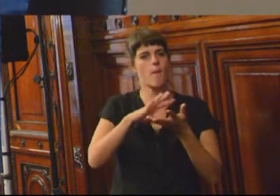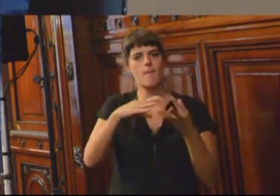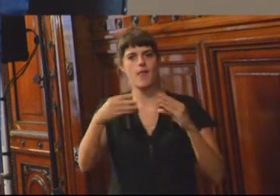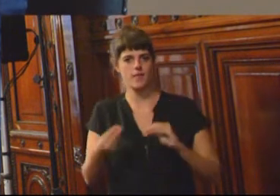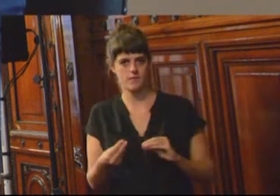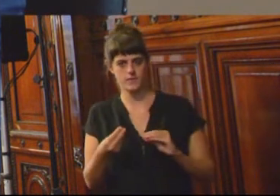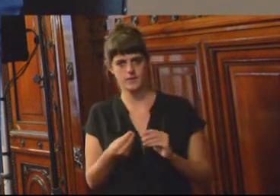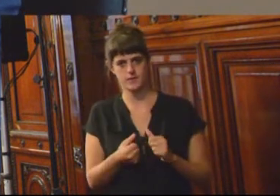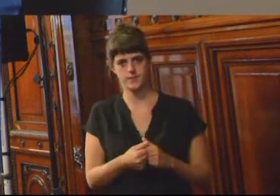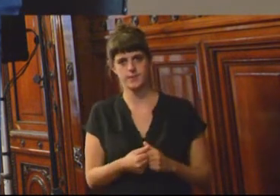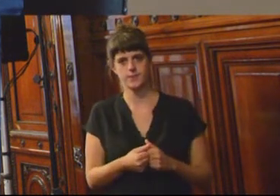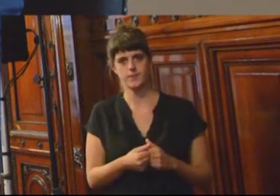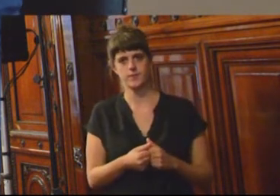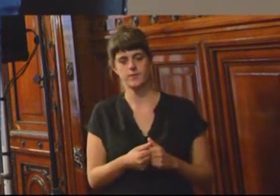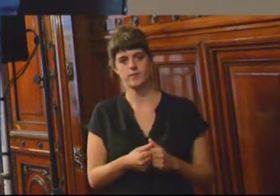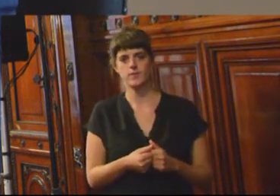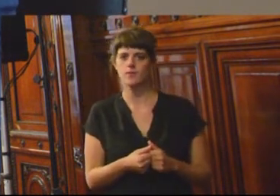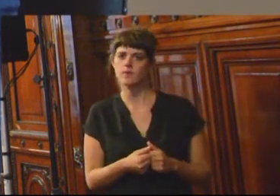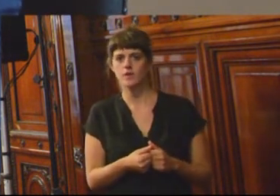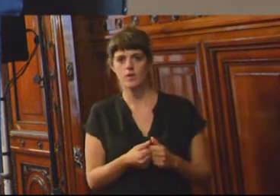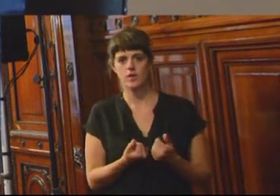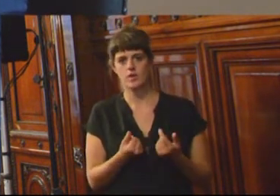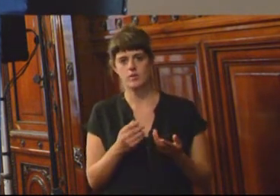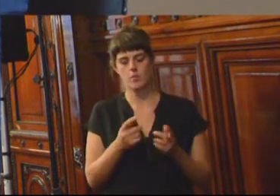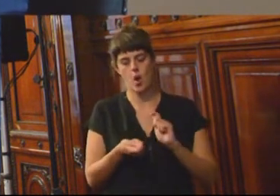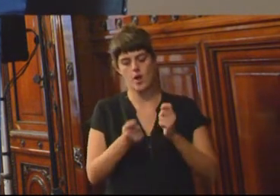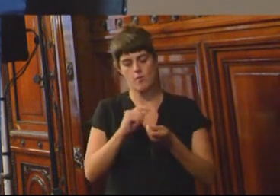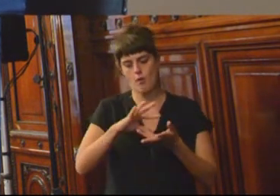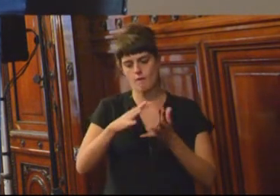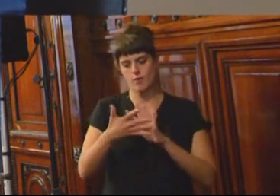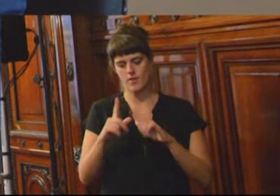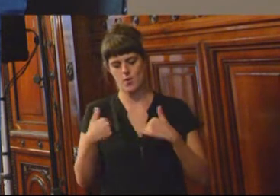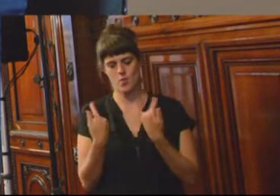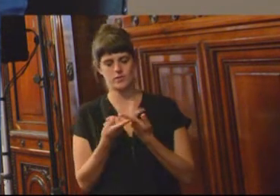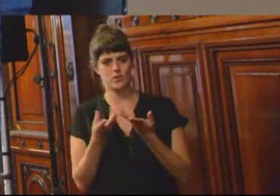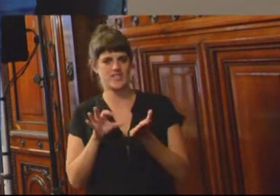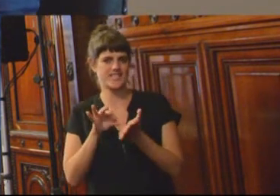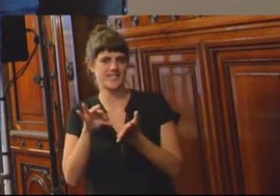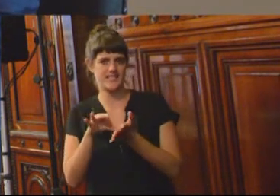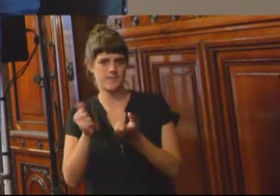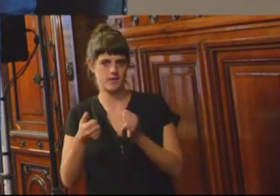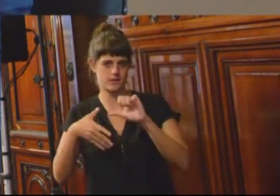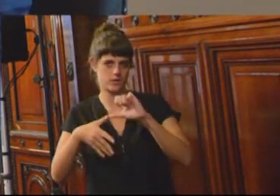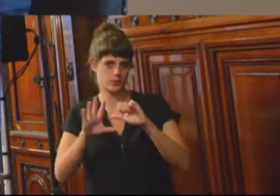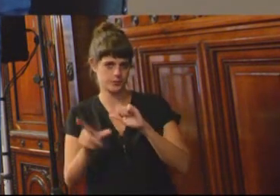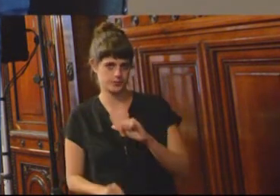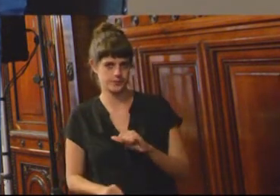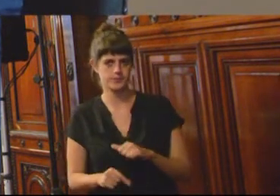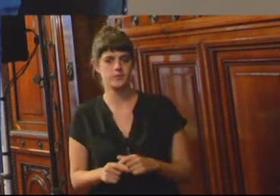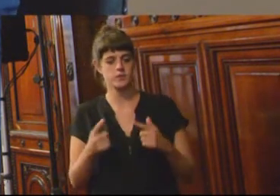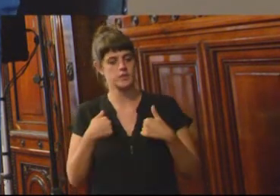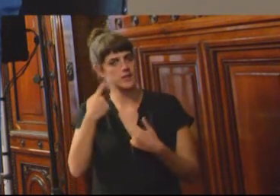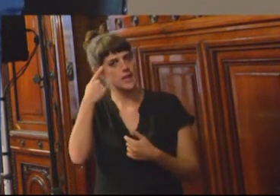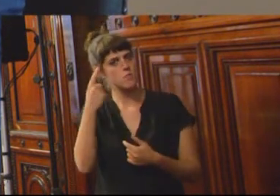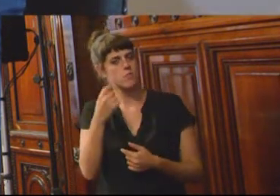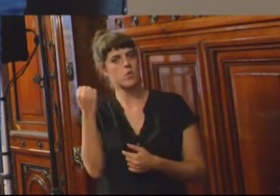nuestros sistemas presionales en el hemisferio. Me parece muy importante, es un tema